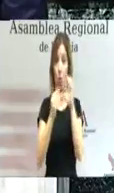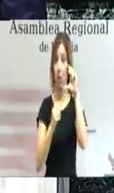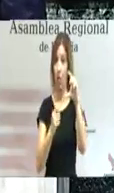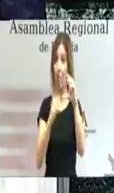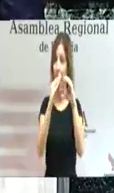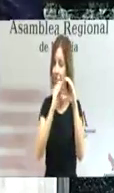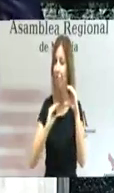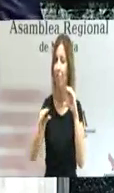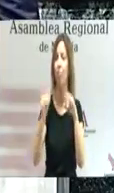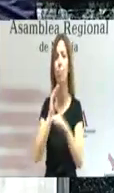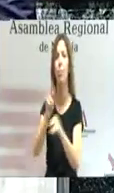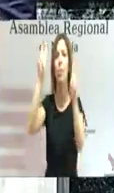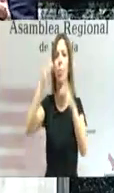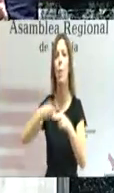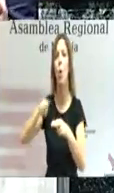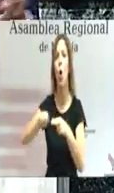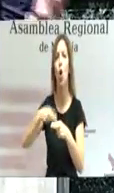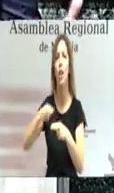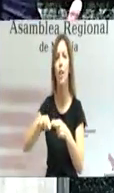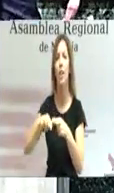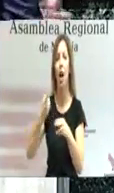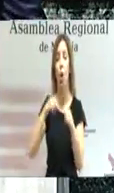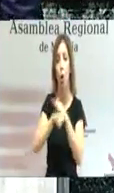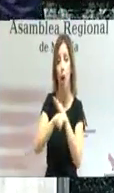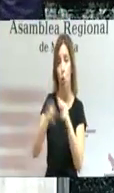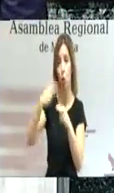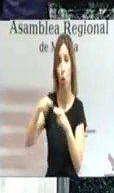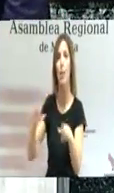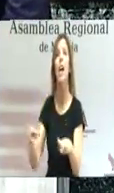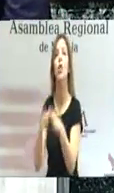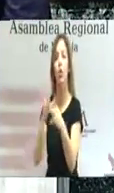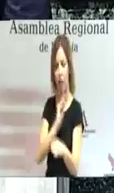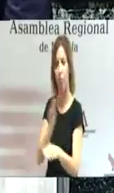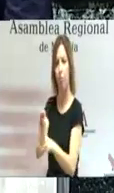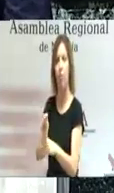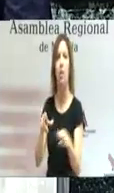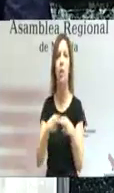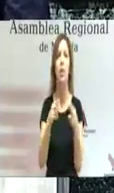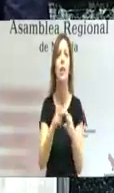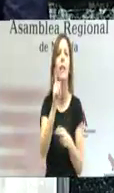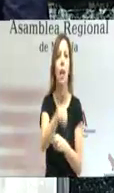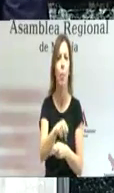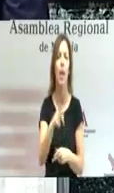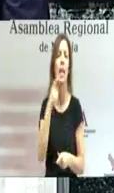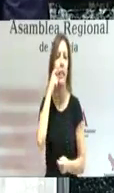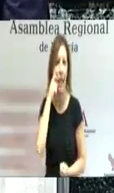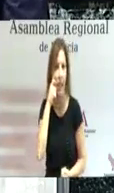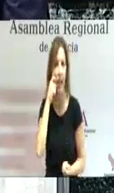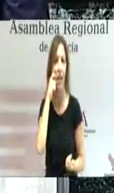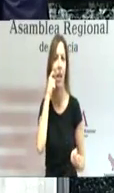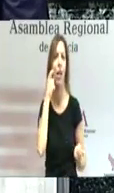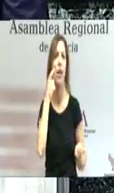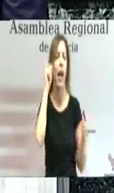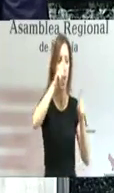de las políticas y de los recursos a las políticas sociales, sanitarias, educativas, que hoy